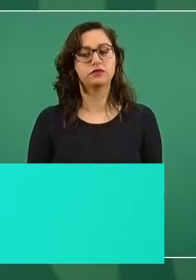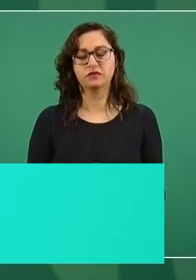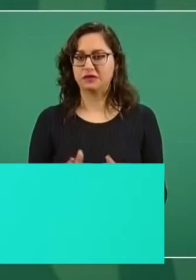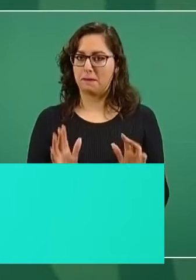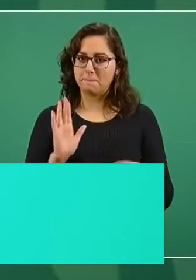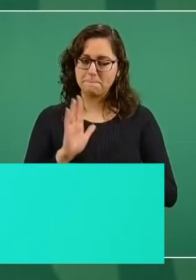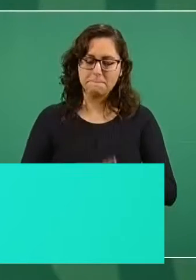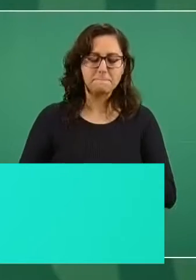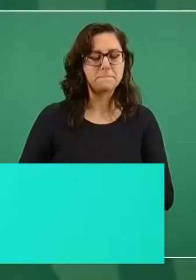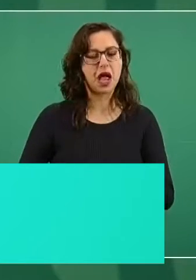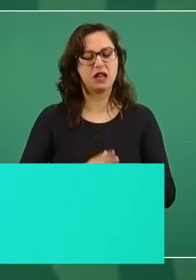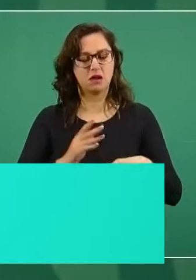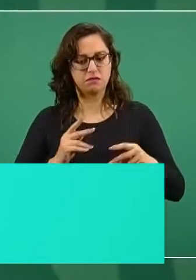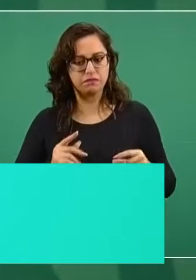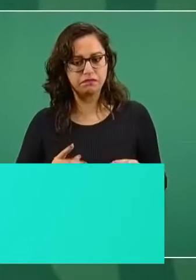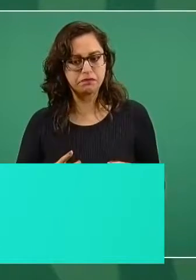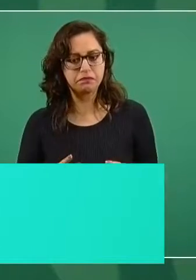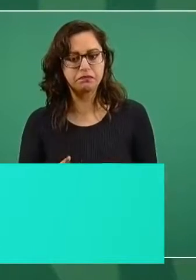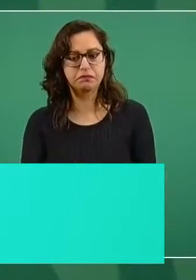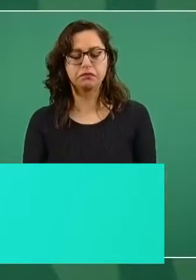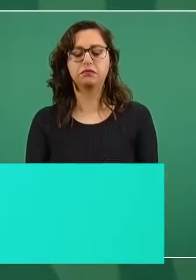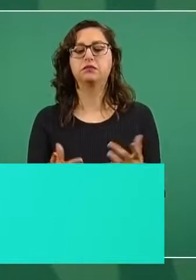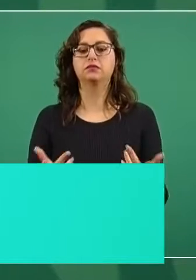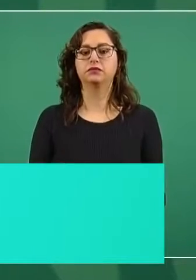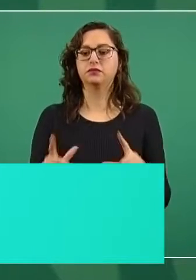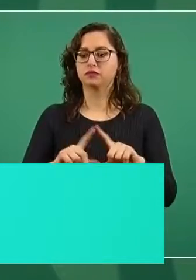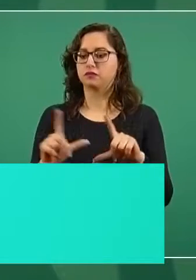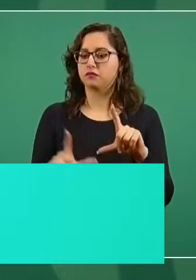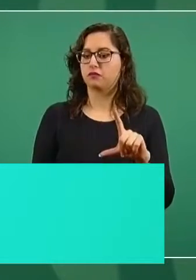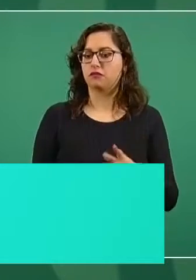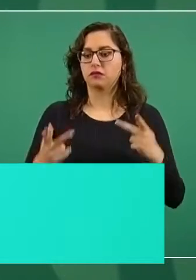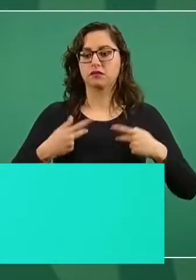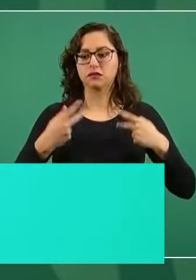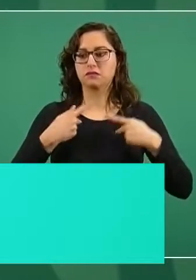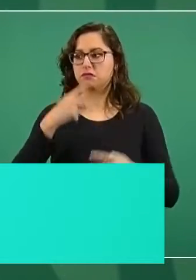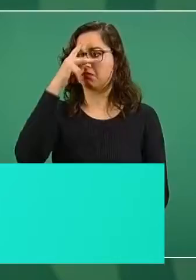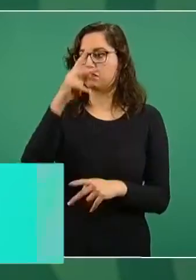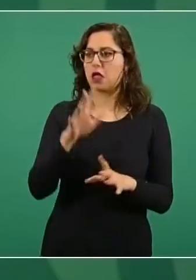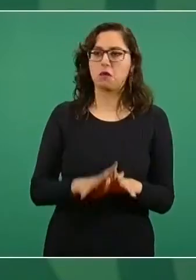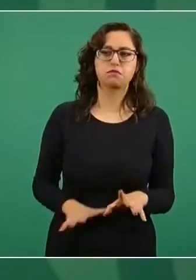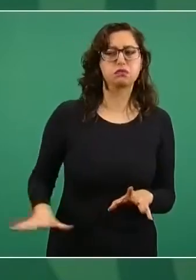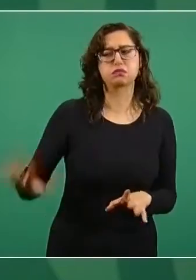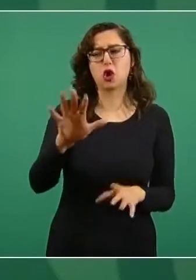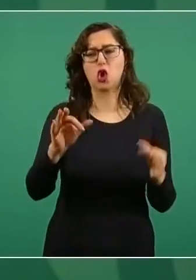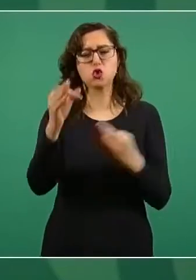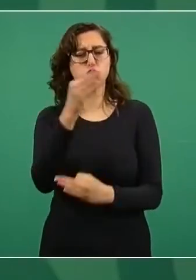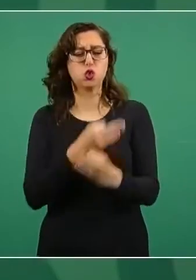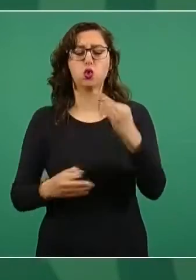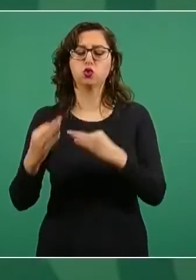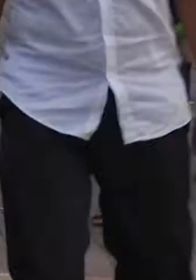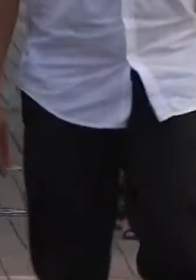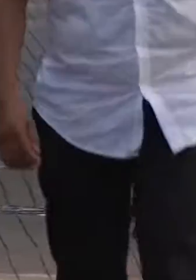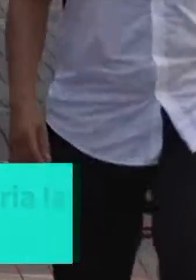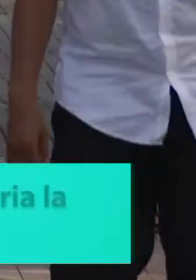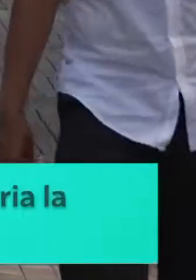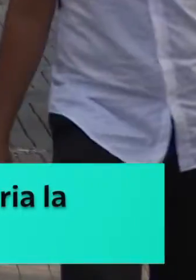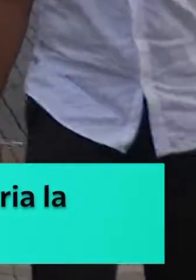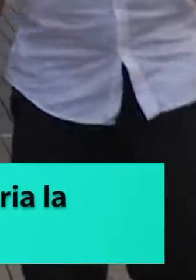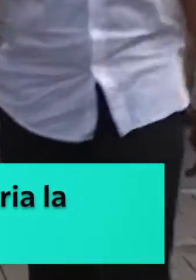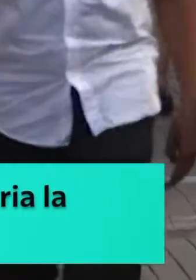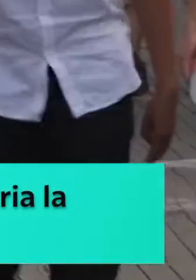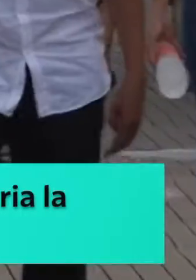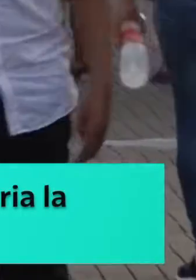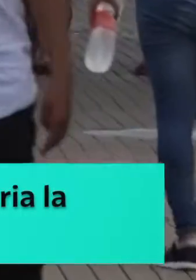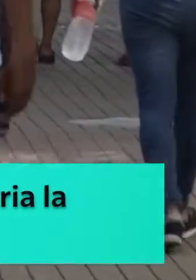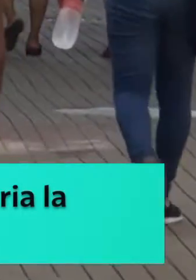a tener vacunado a todo el pueblo de México, que ese es el propósito. Ahora,